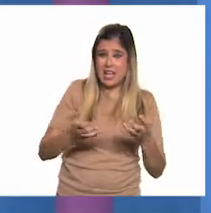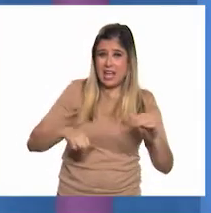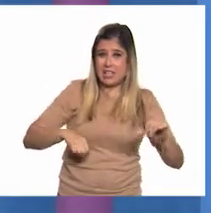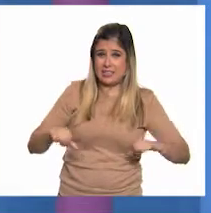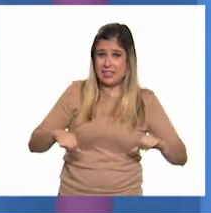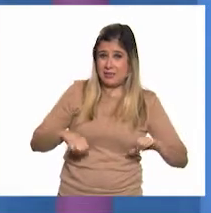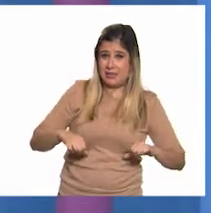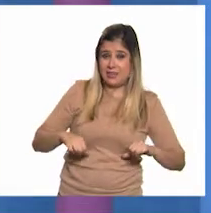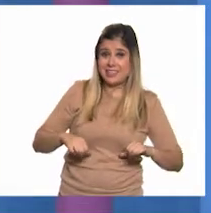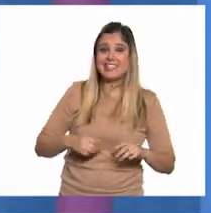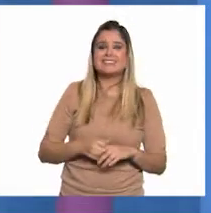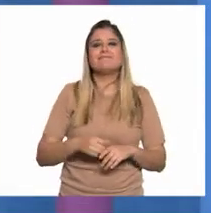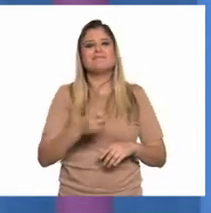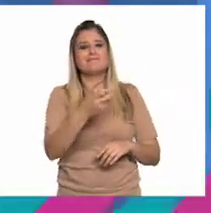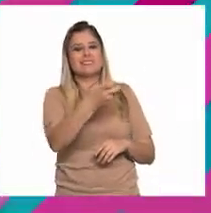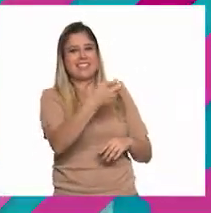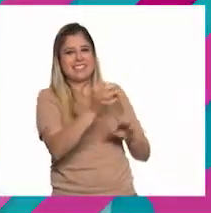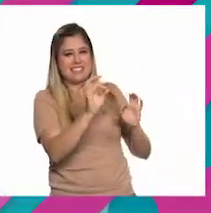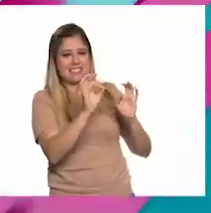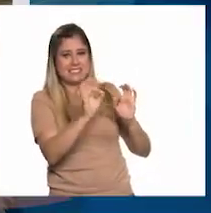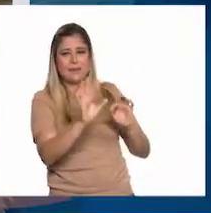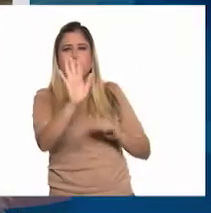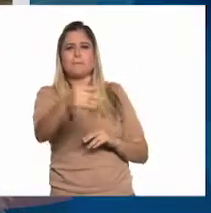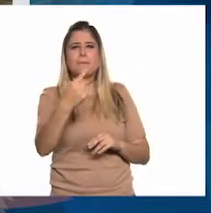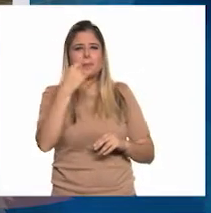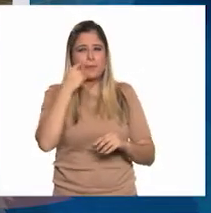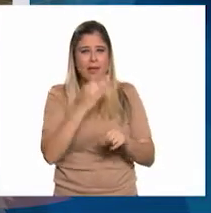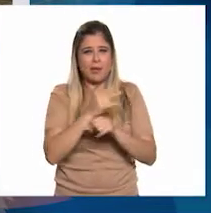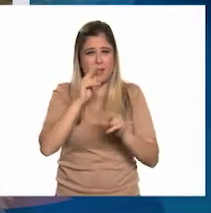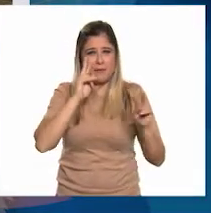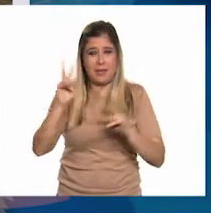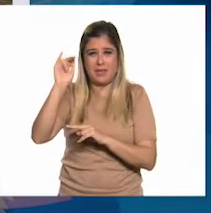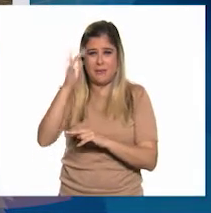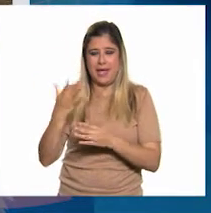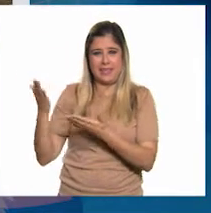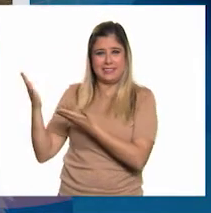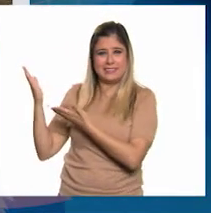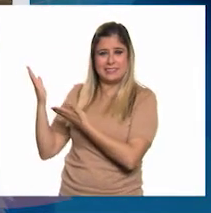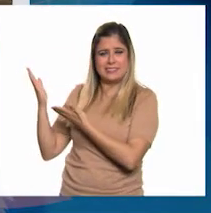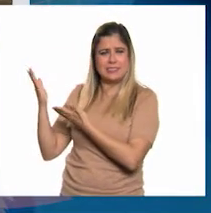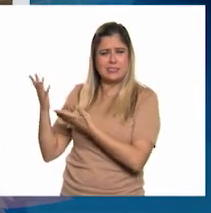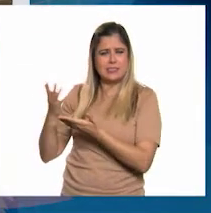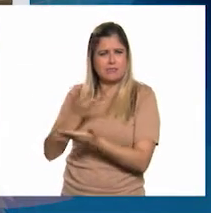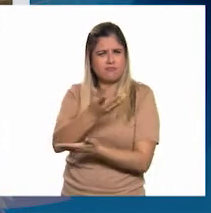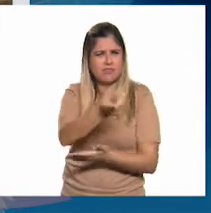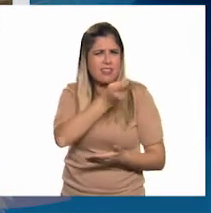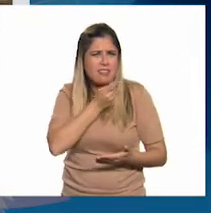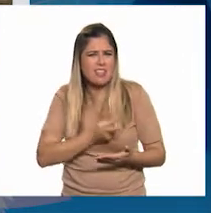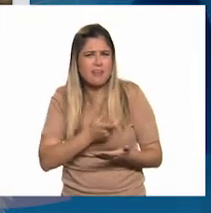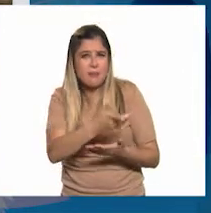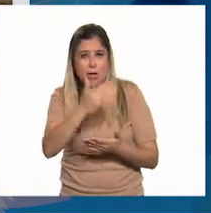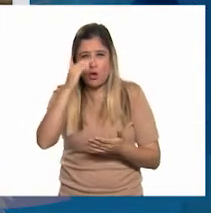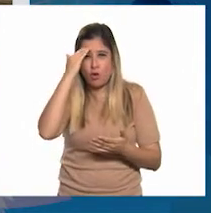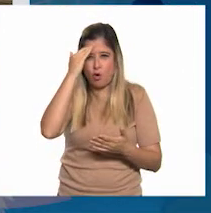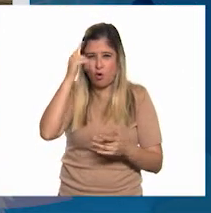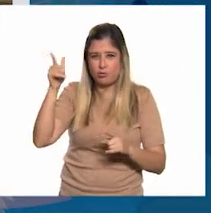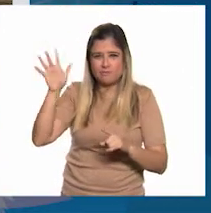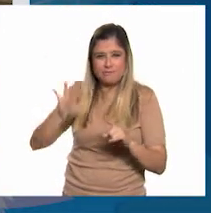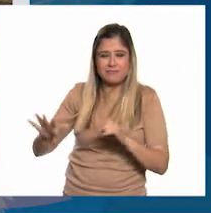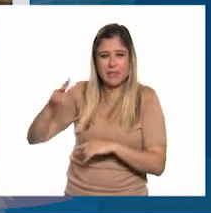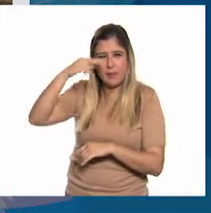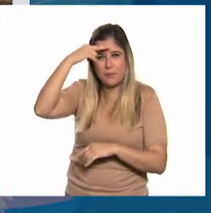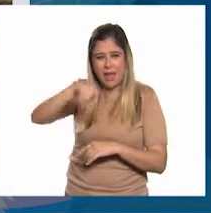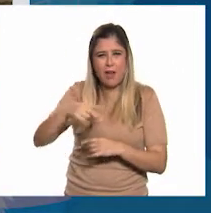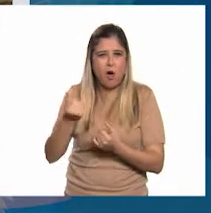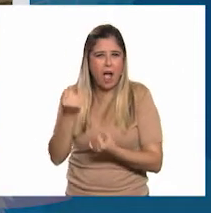Así es. Justo como observamos en la imagen. Pero dime, ¿conoces aquí, en